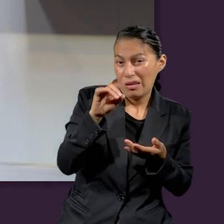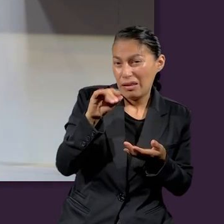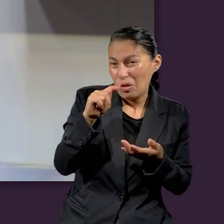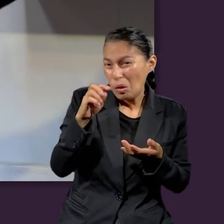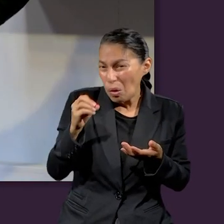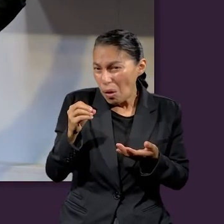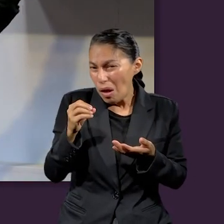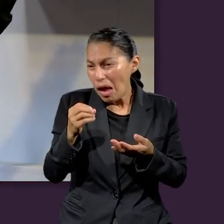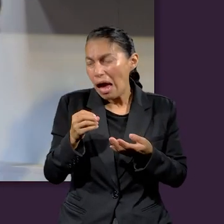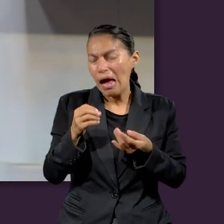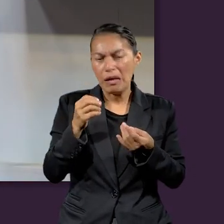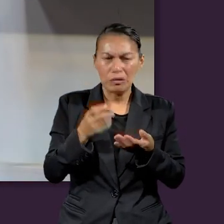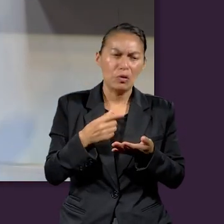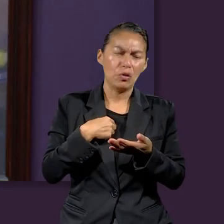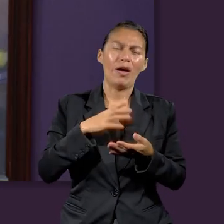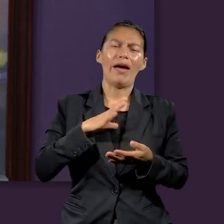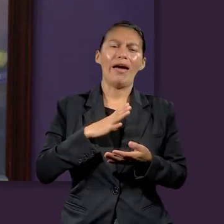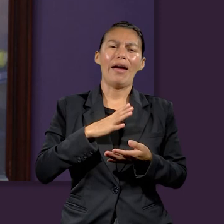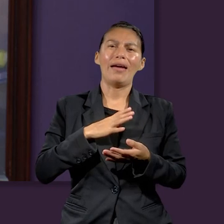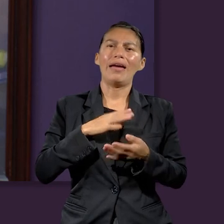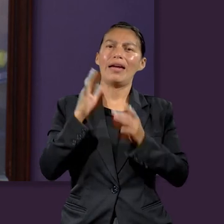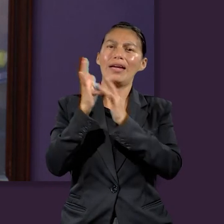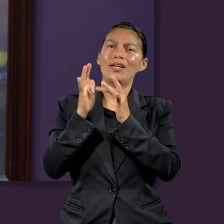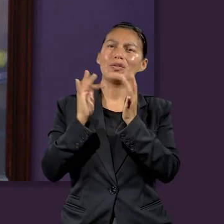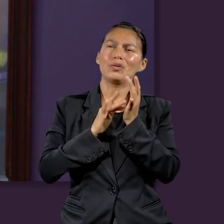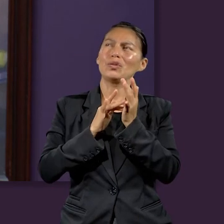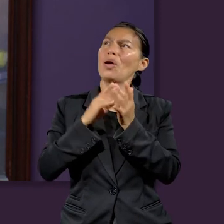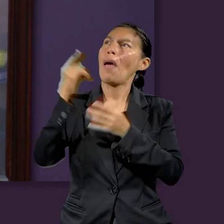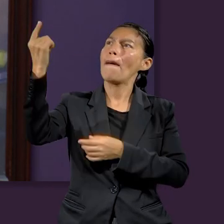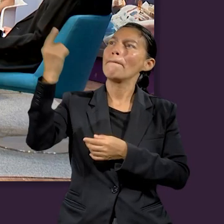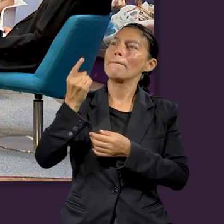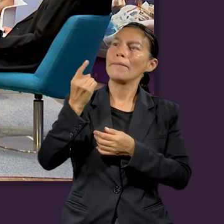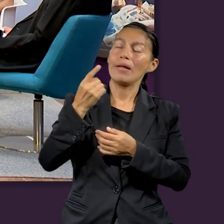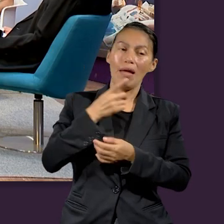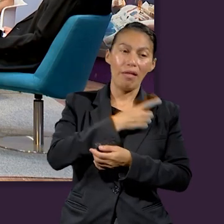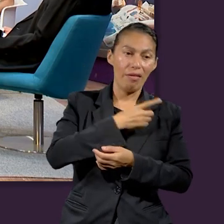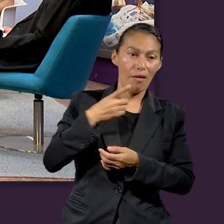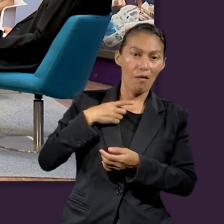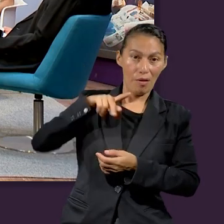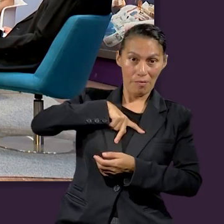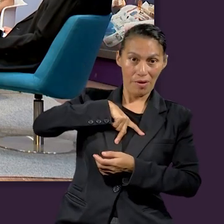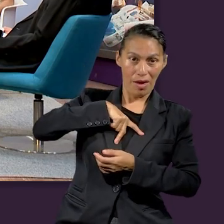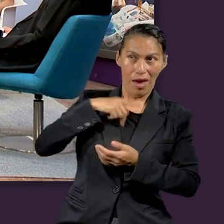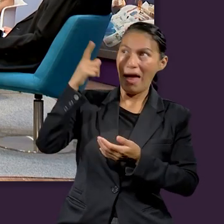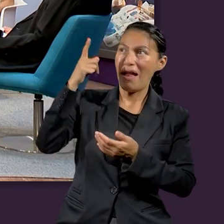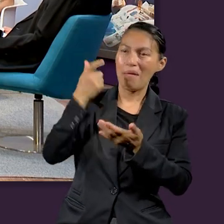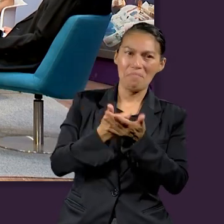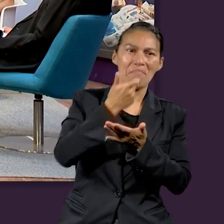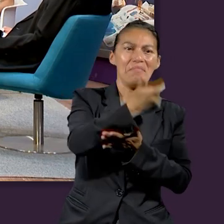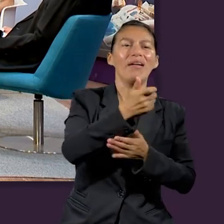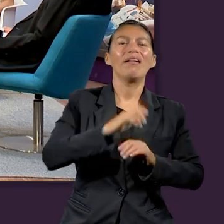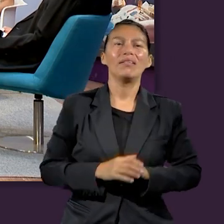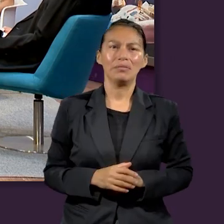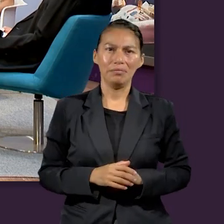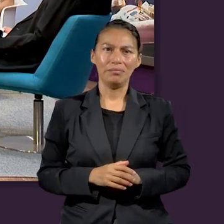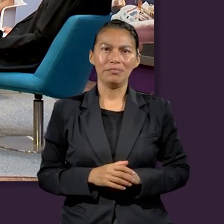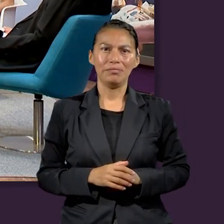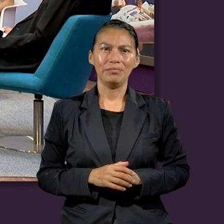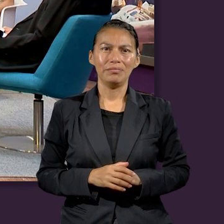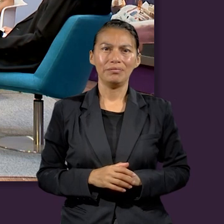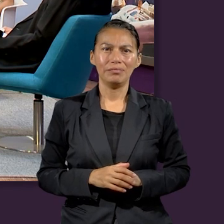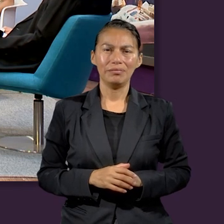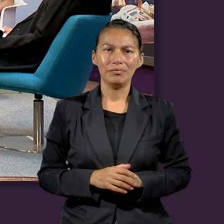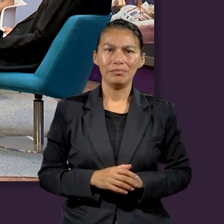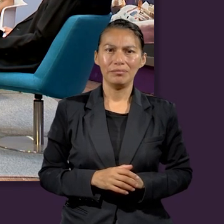va y cancela la deuda. Es decir, ahí se pagó todo lo que se tenía que dar. Y entonces, gracias